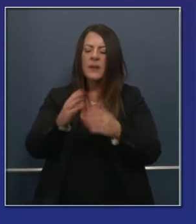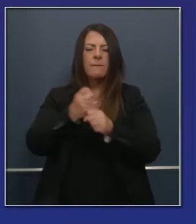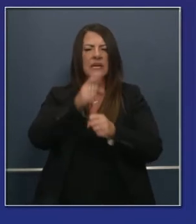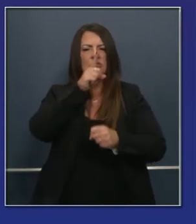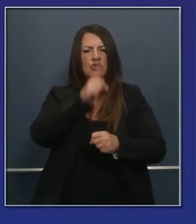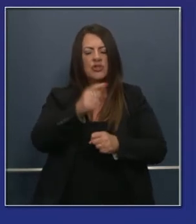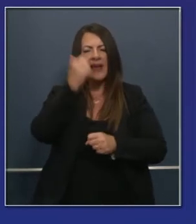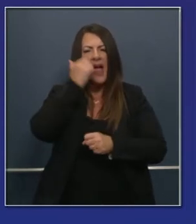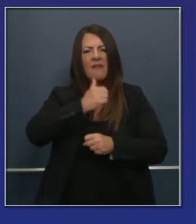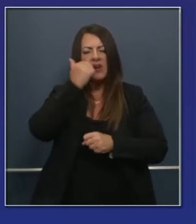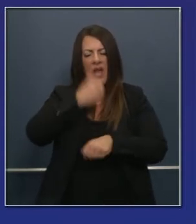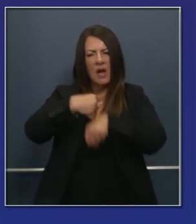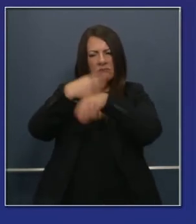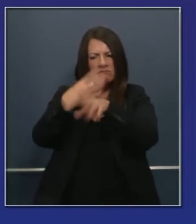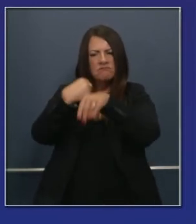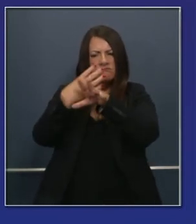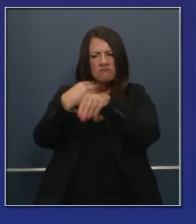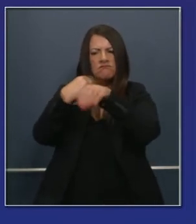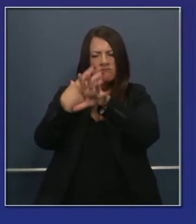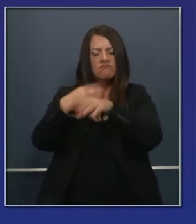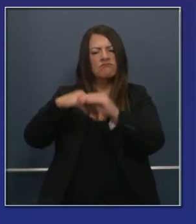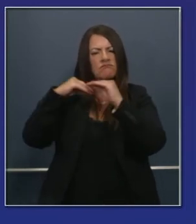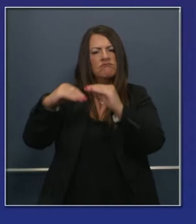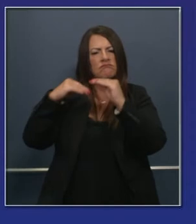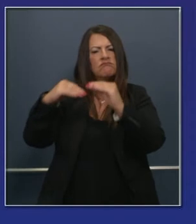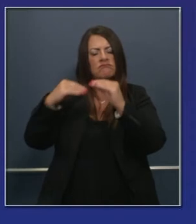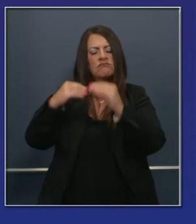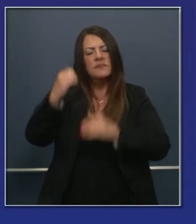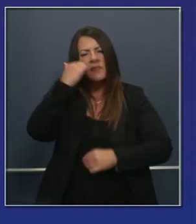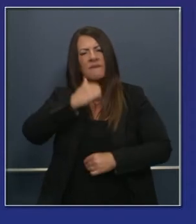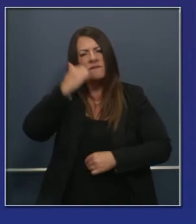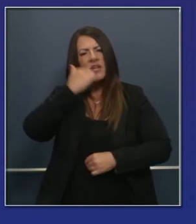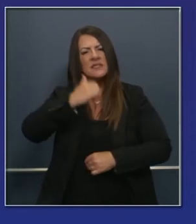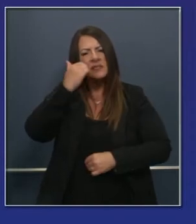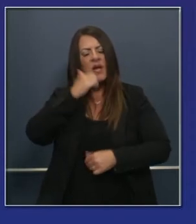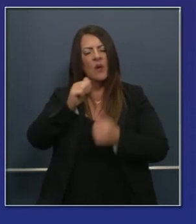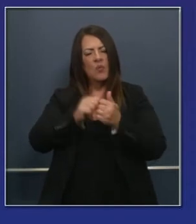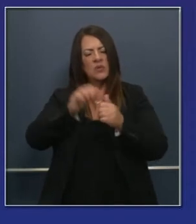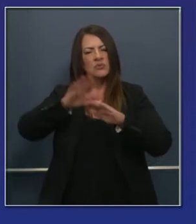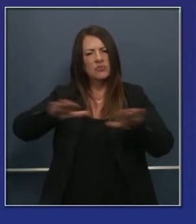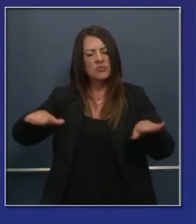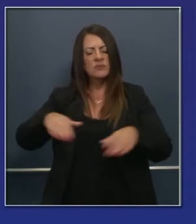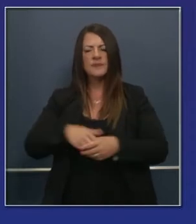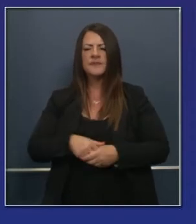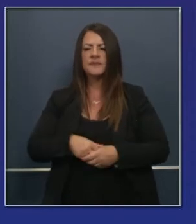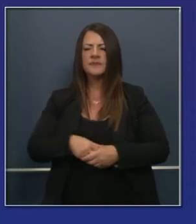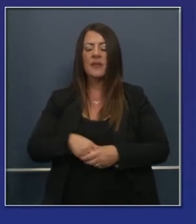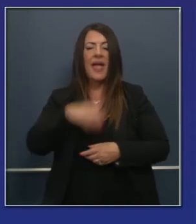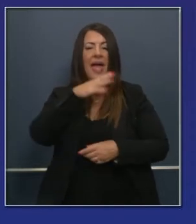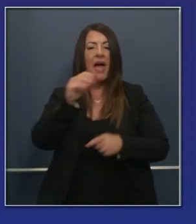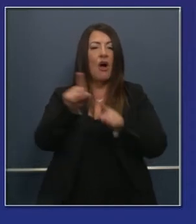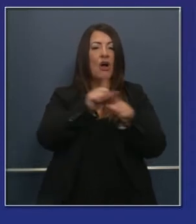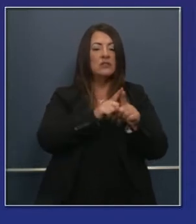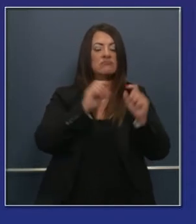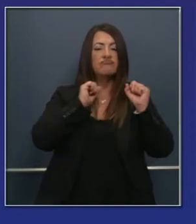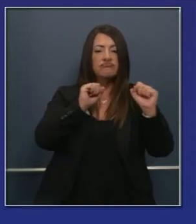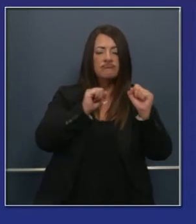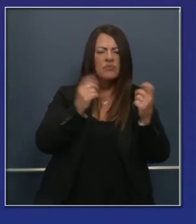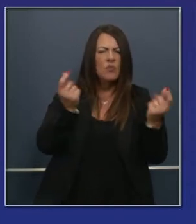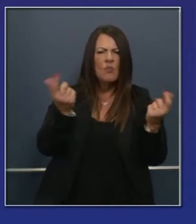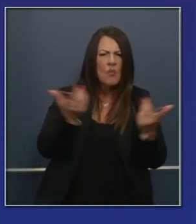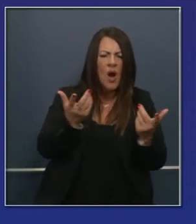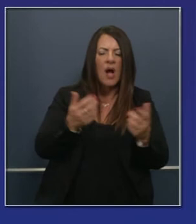que los estudiantes tengan instrucciones de cara a cara, cubriendo las áreas básicas, aparte de educación